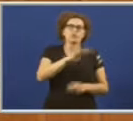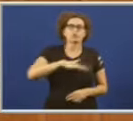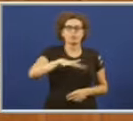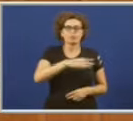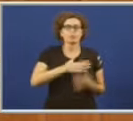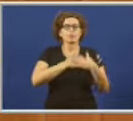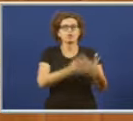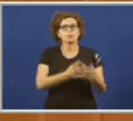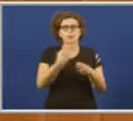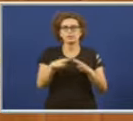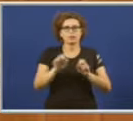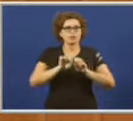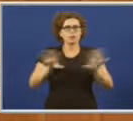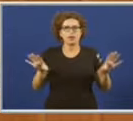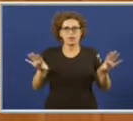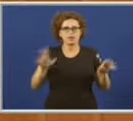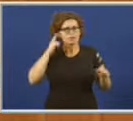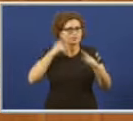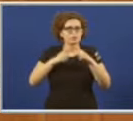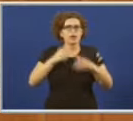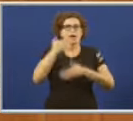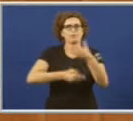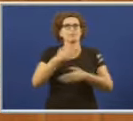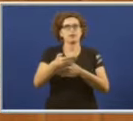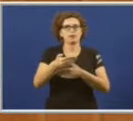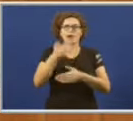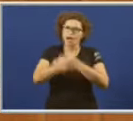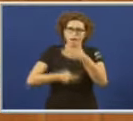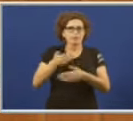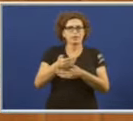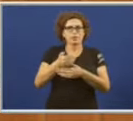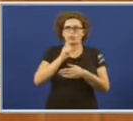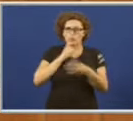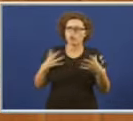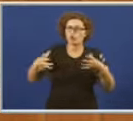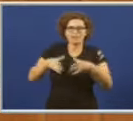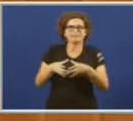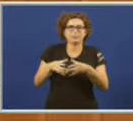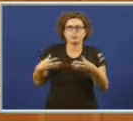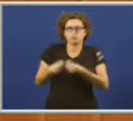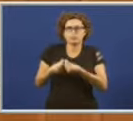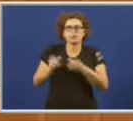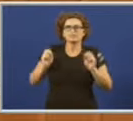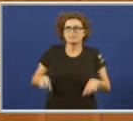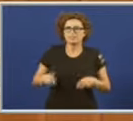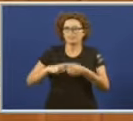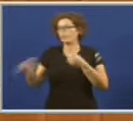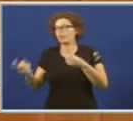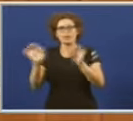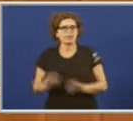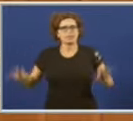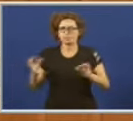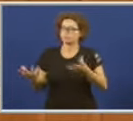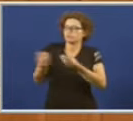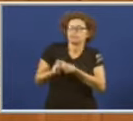política clara. Avanzar. Avanzar camiñando colectivamente, sen deixar ninguén atrás.